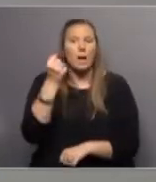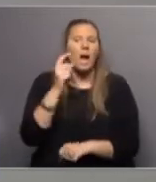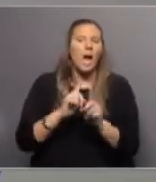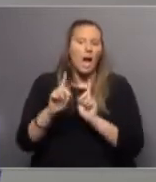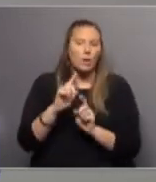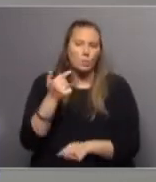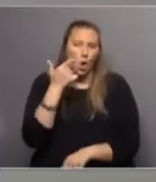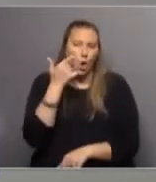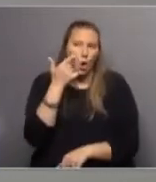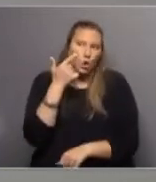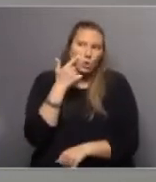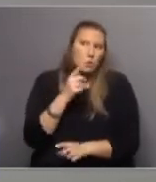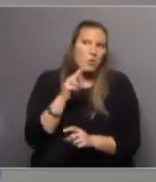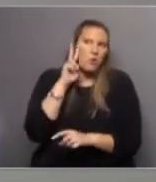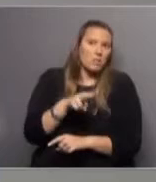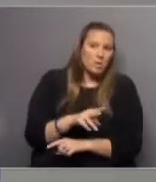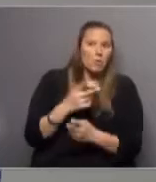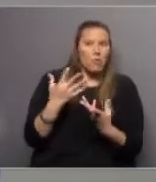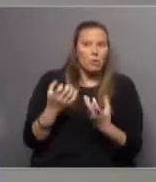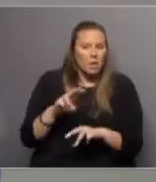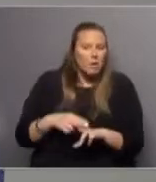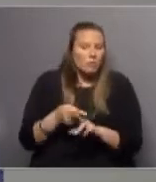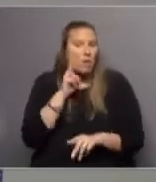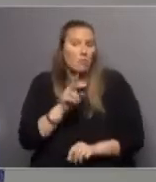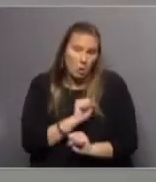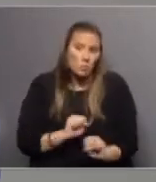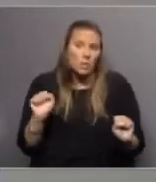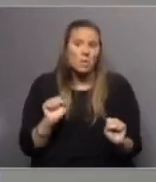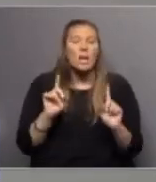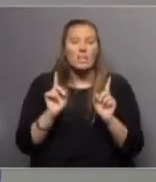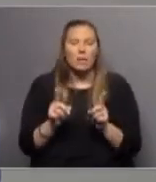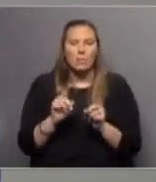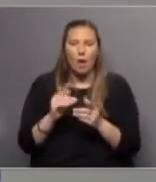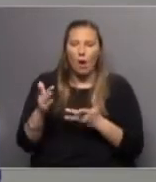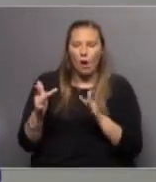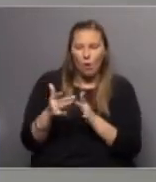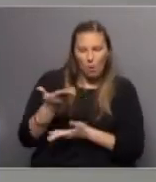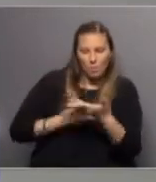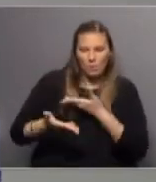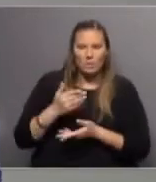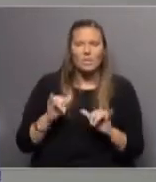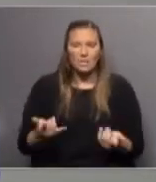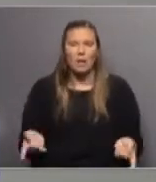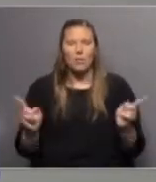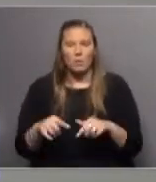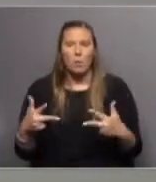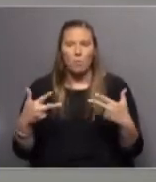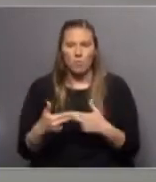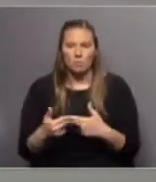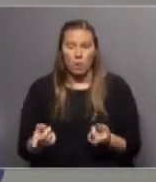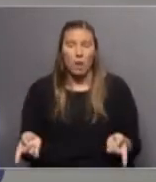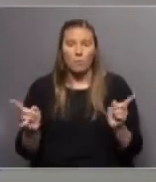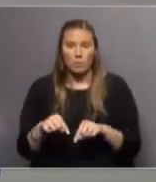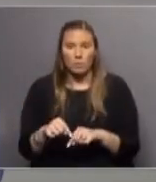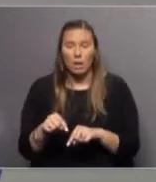contenidos que pueden haber visto que quieran revisar nuevamente y también para que interactúen con nosotros. Ya volvemos nueva pausa a la